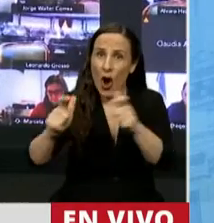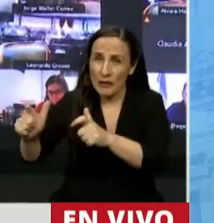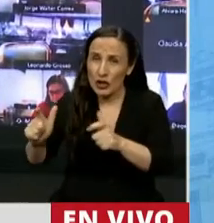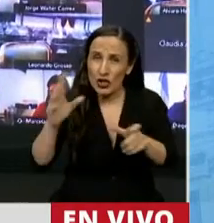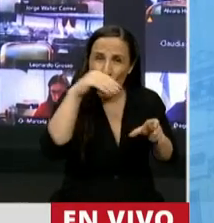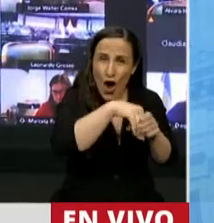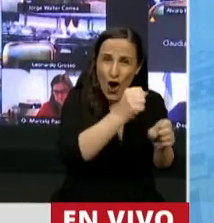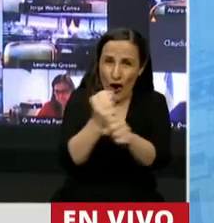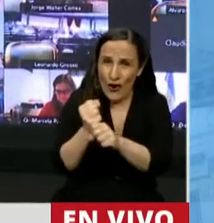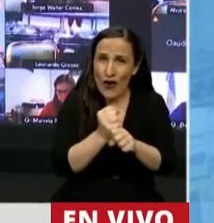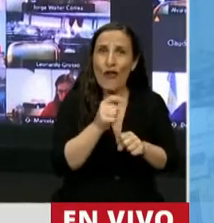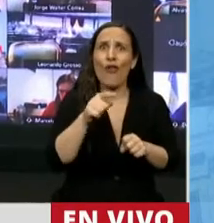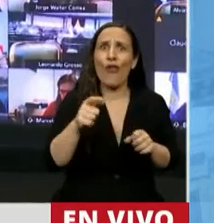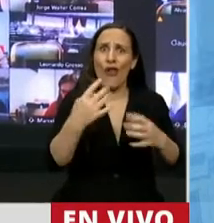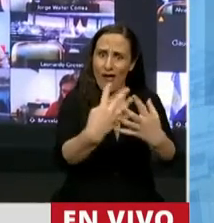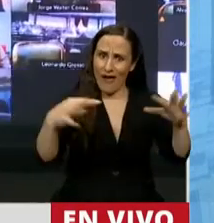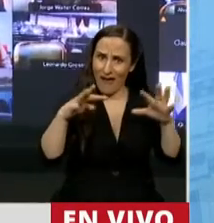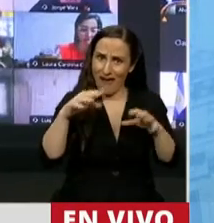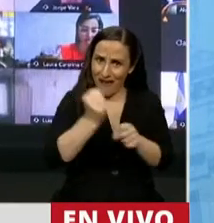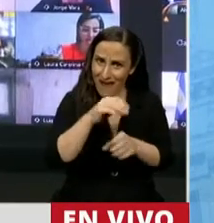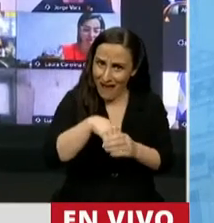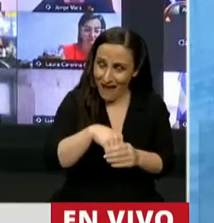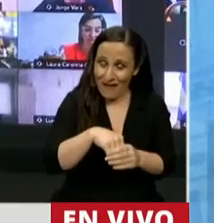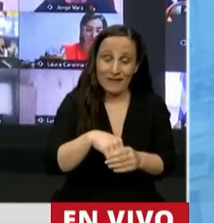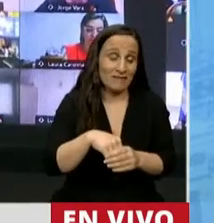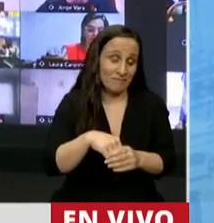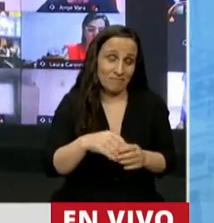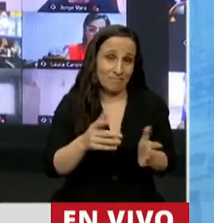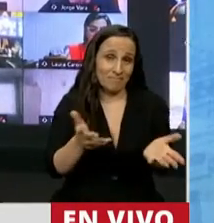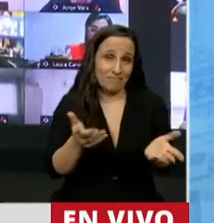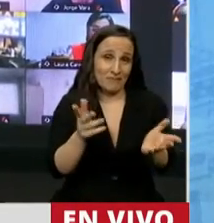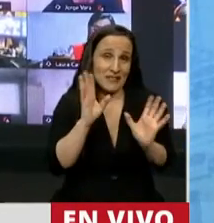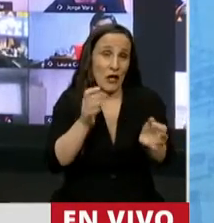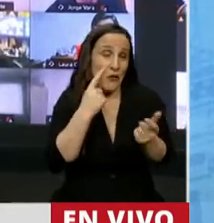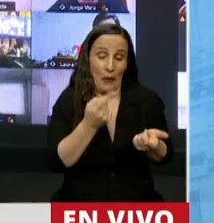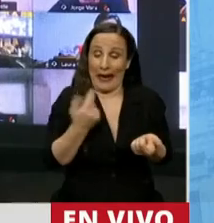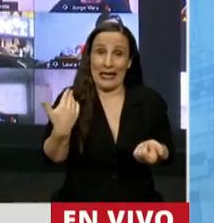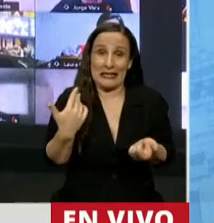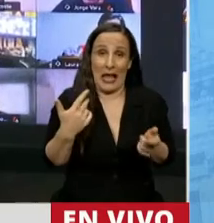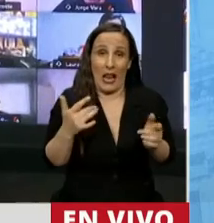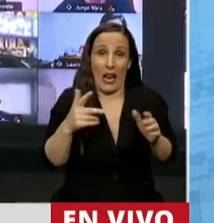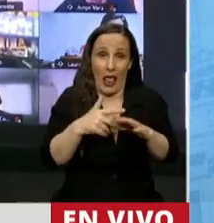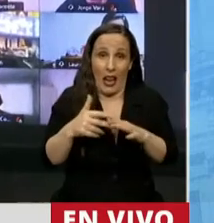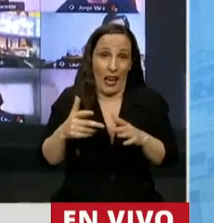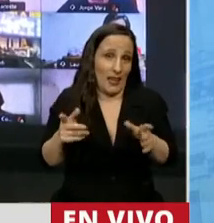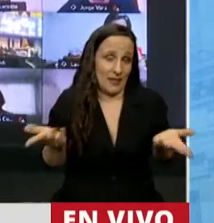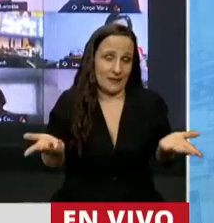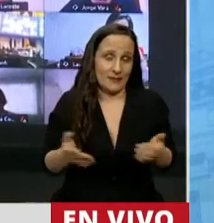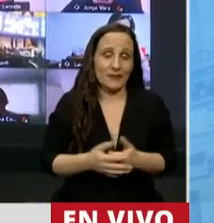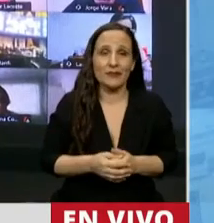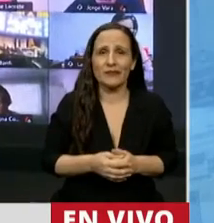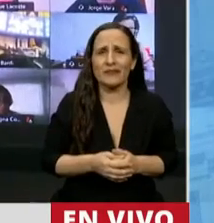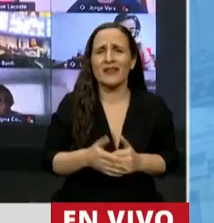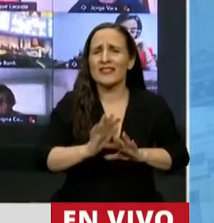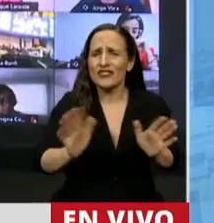como en el recinto son una muestra de lo que le planteo, lo vimos recién. Mire, lo